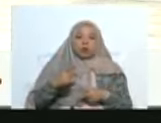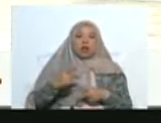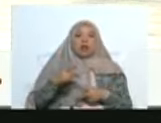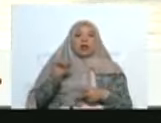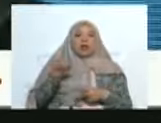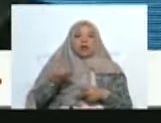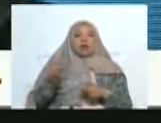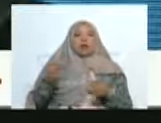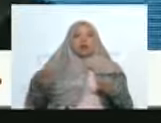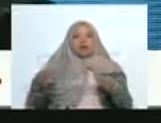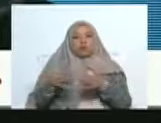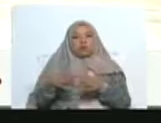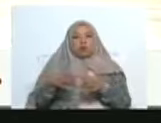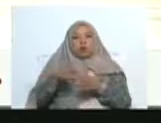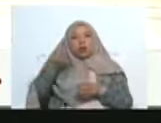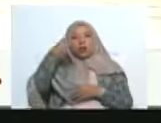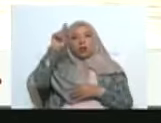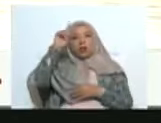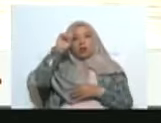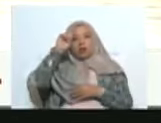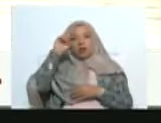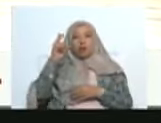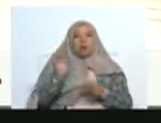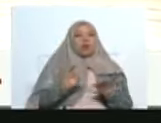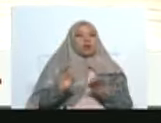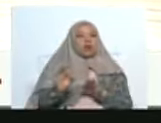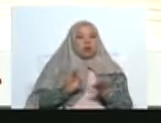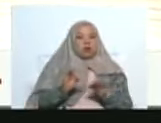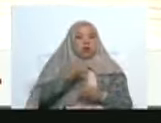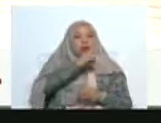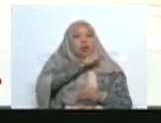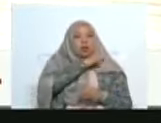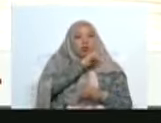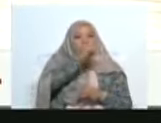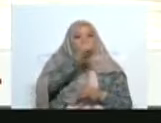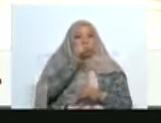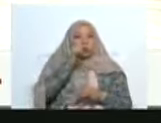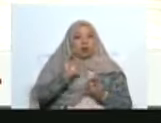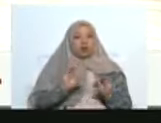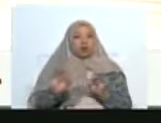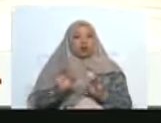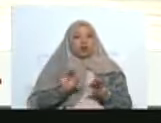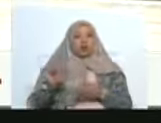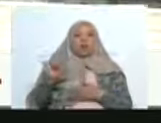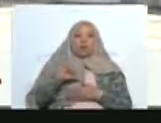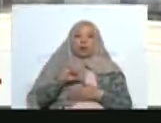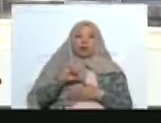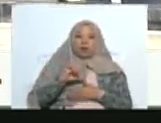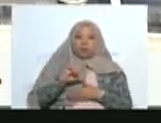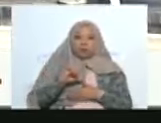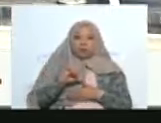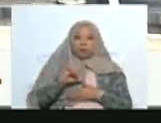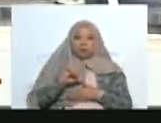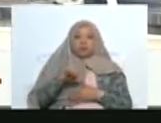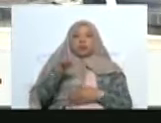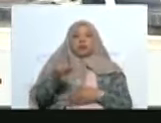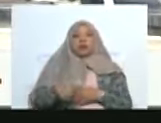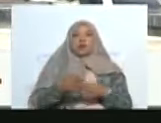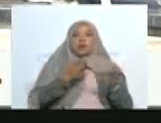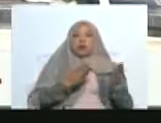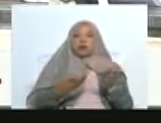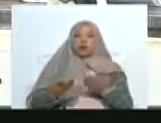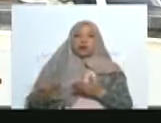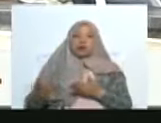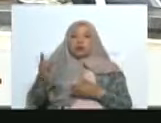también a Vivian Martínez Tavares de Cuba, teatróloga y directora de la revista Conjunto de Teatro Latinoamericano. También quiero dar la bienvenida desde